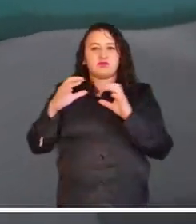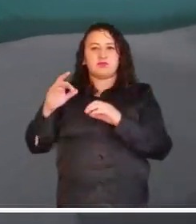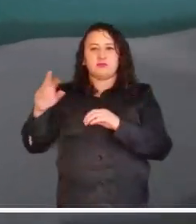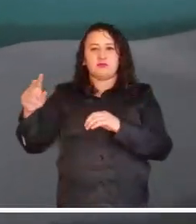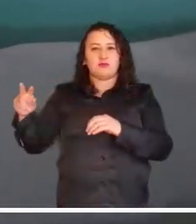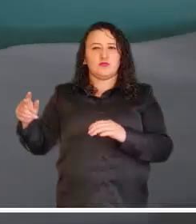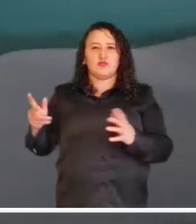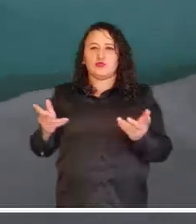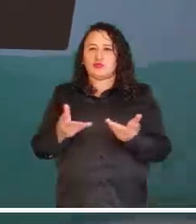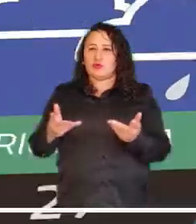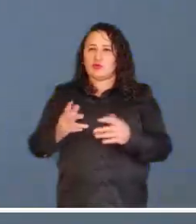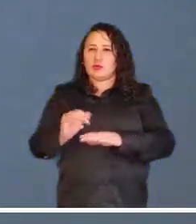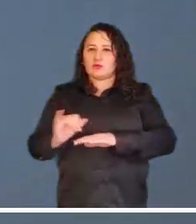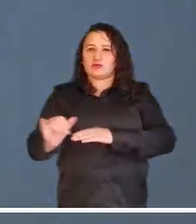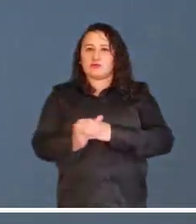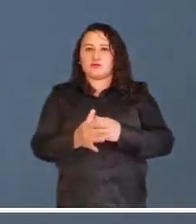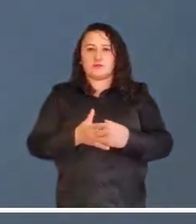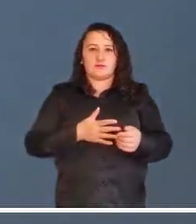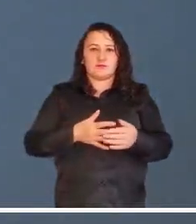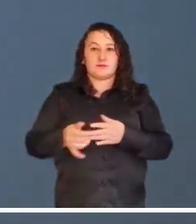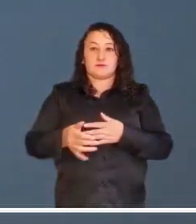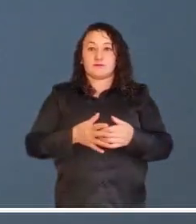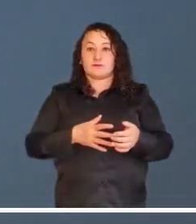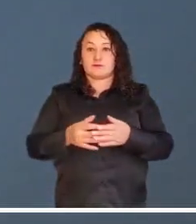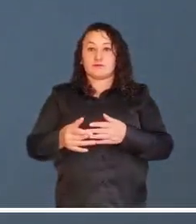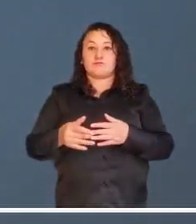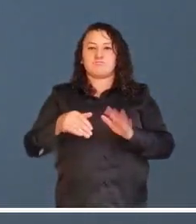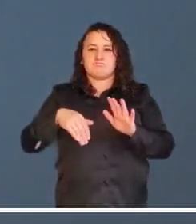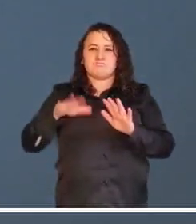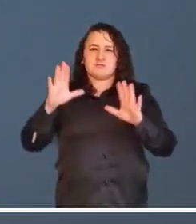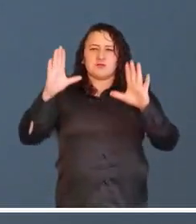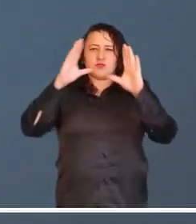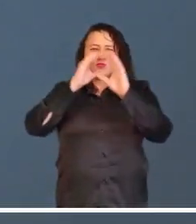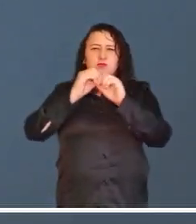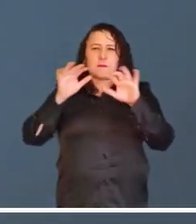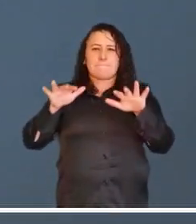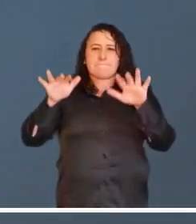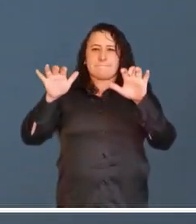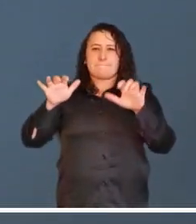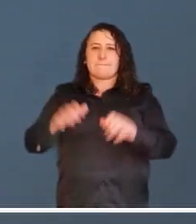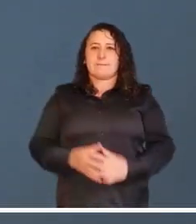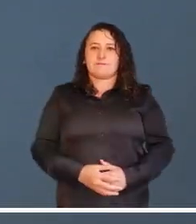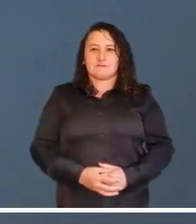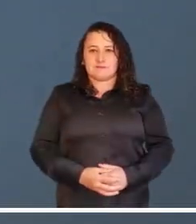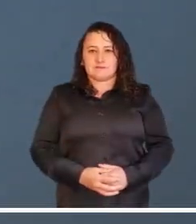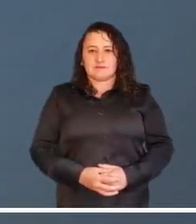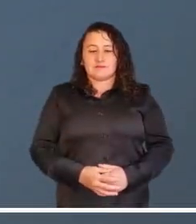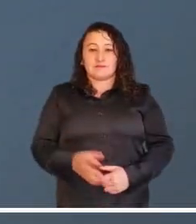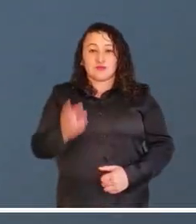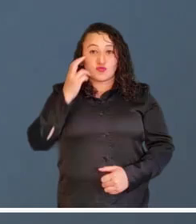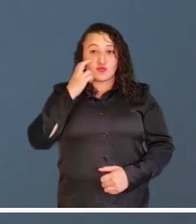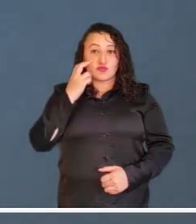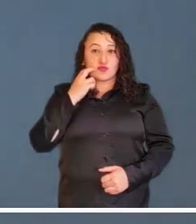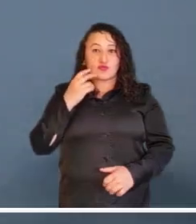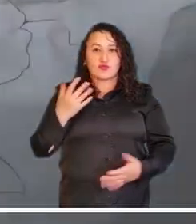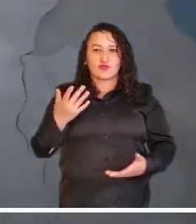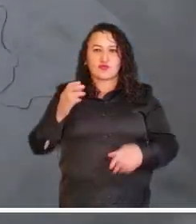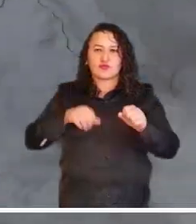Las nubes variables harán presencia en las islas, donde además se espera una noche mayormente seca.